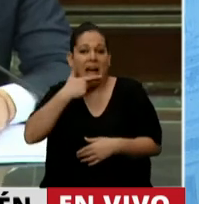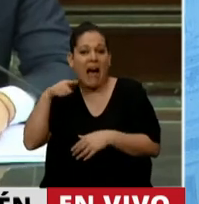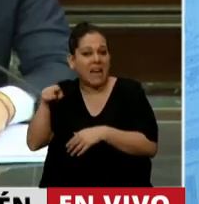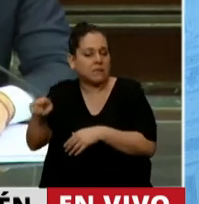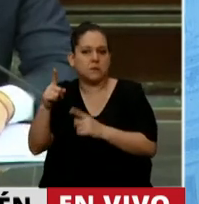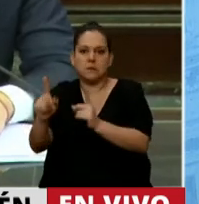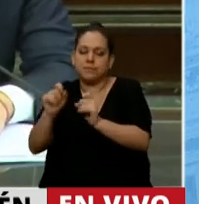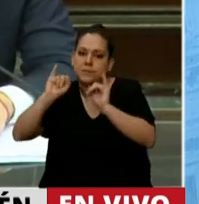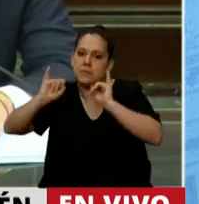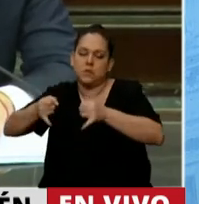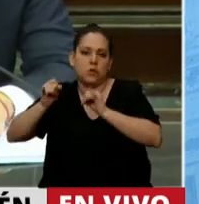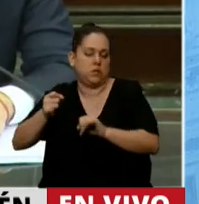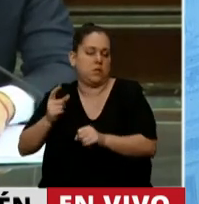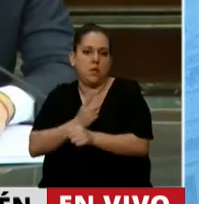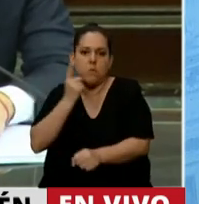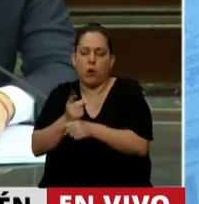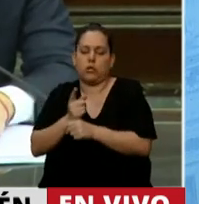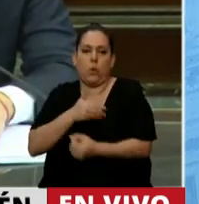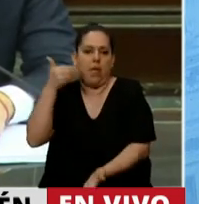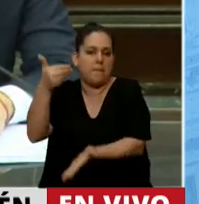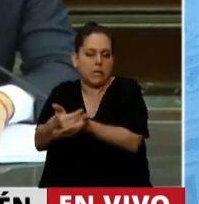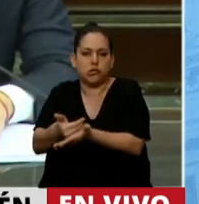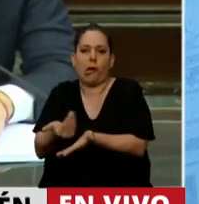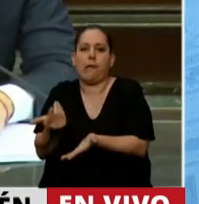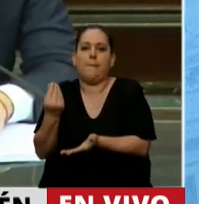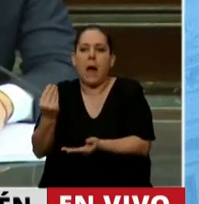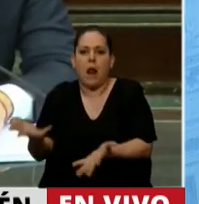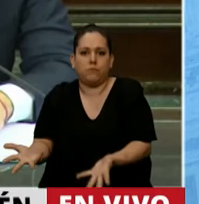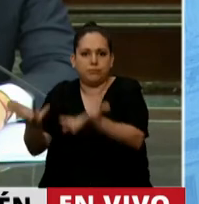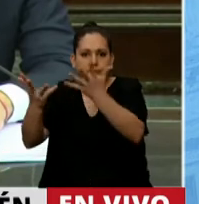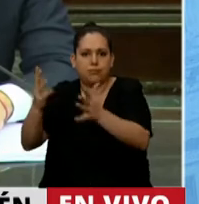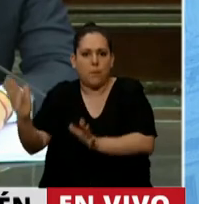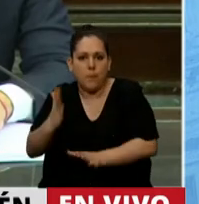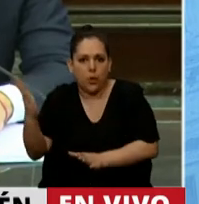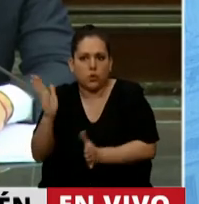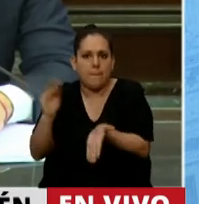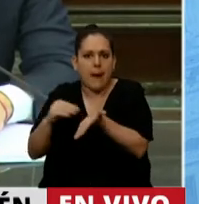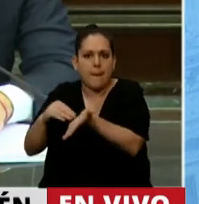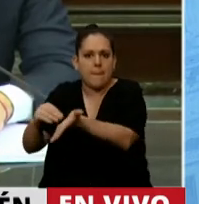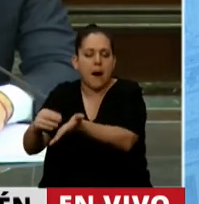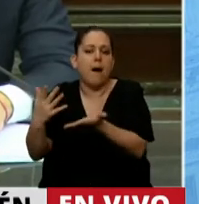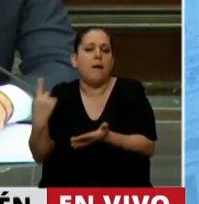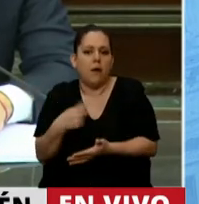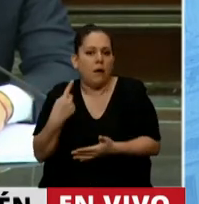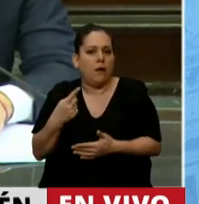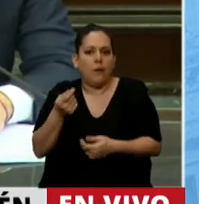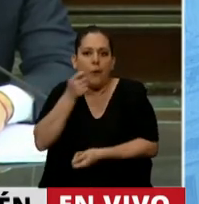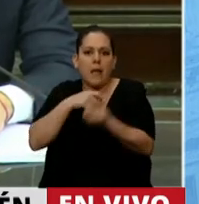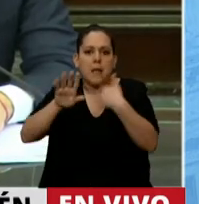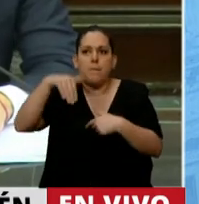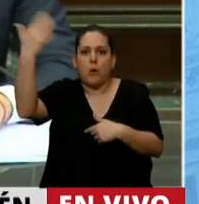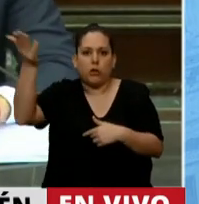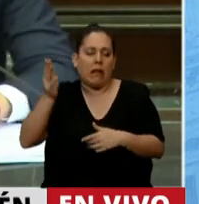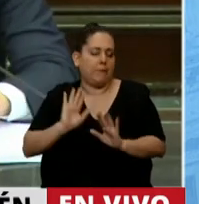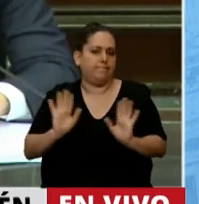indispensable impulsar las inversiones para incrementar los niveles de producción que nos permitan no tener que importar más GNL